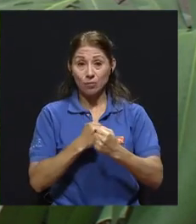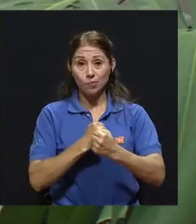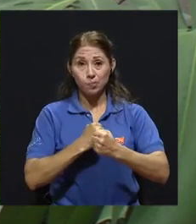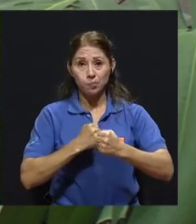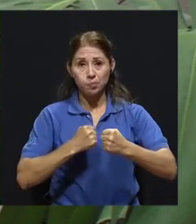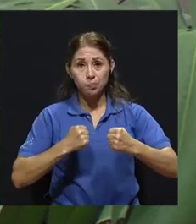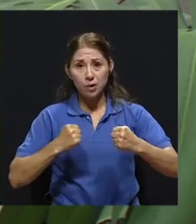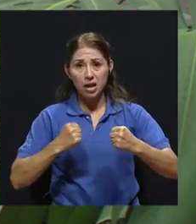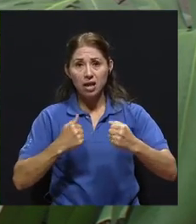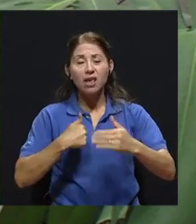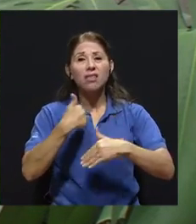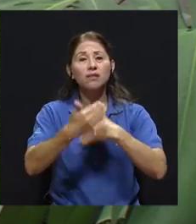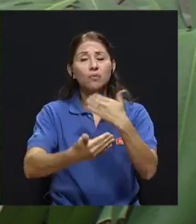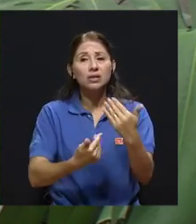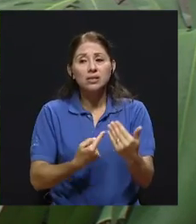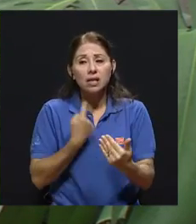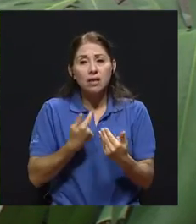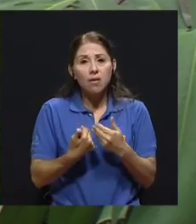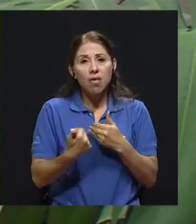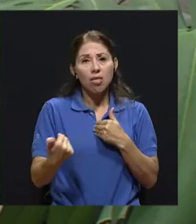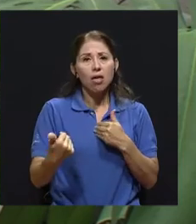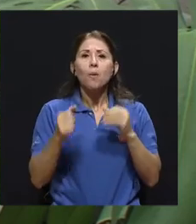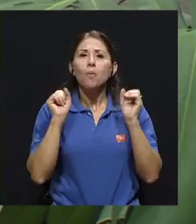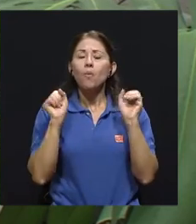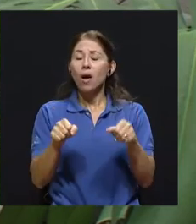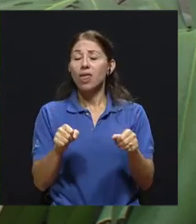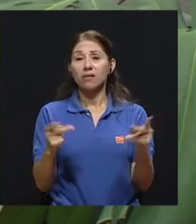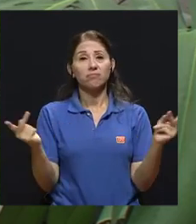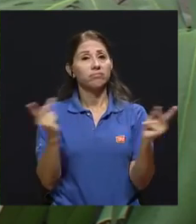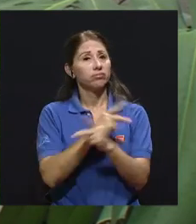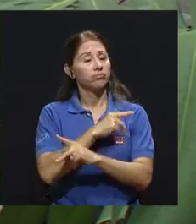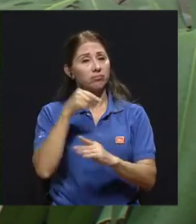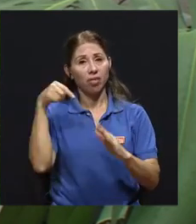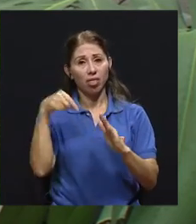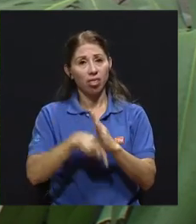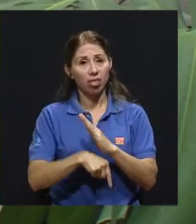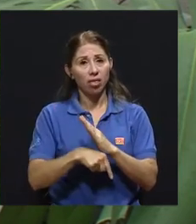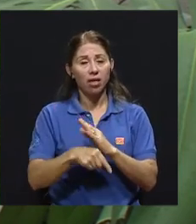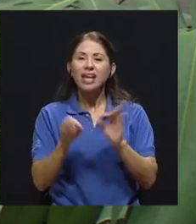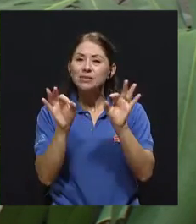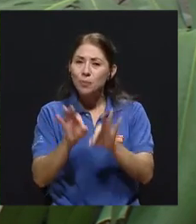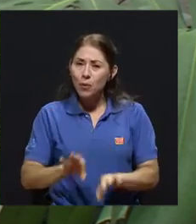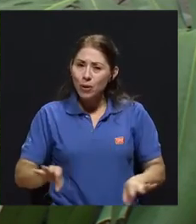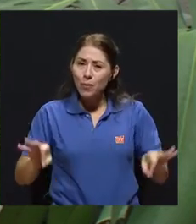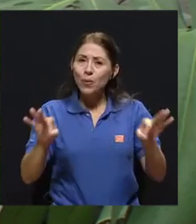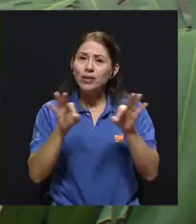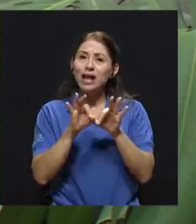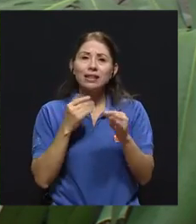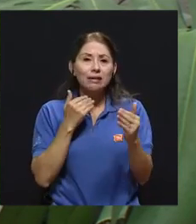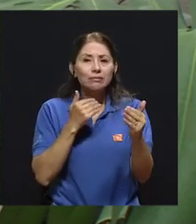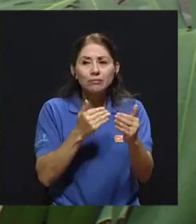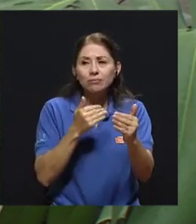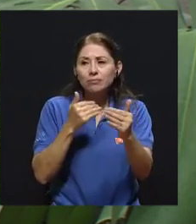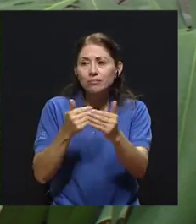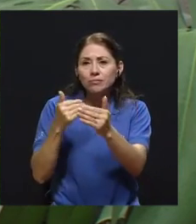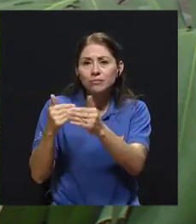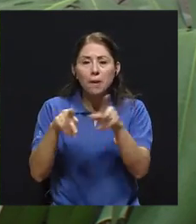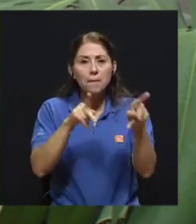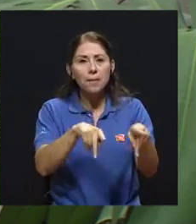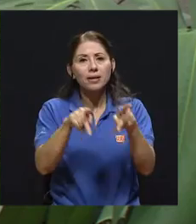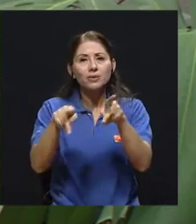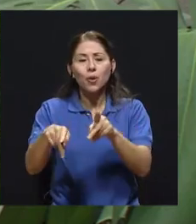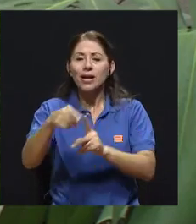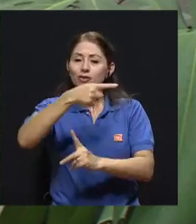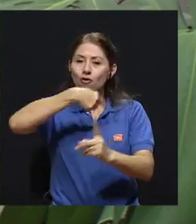lo primero que yo considero es importante es rodearse de gente, ¿verdad? En términos de lo primero es